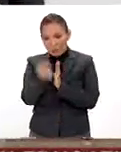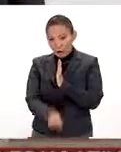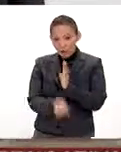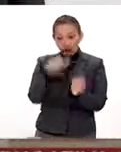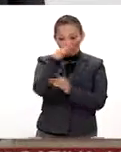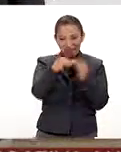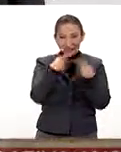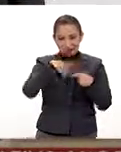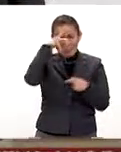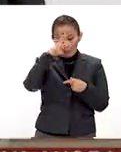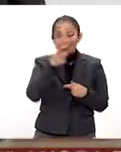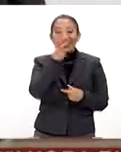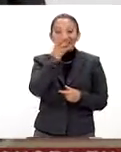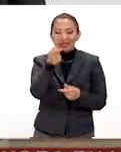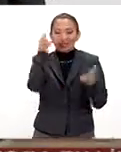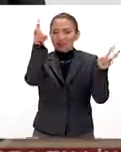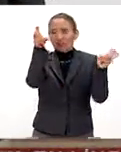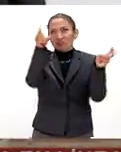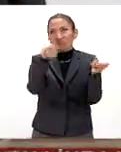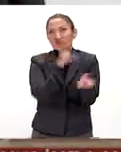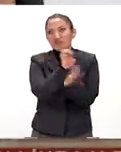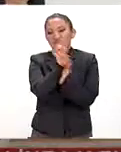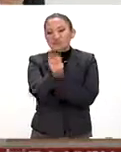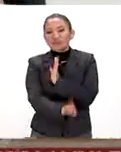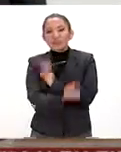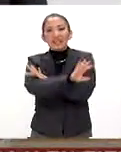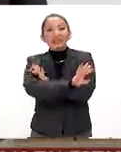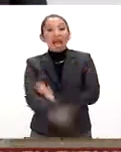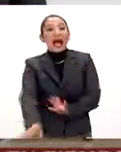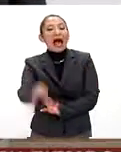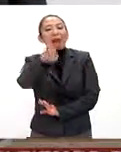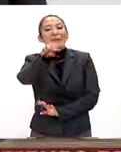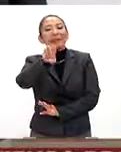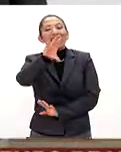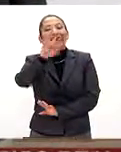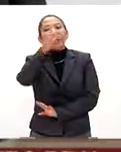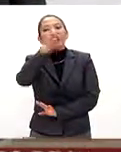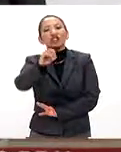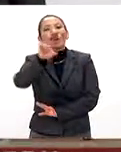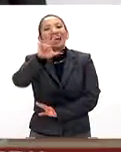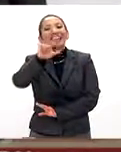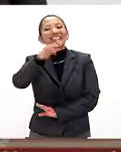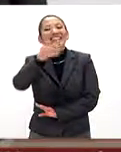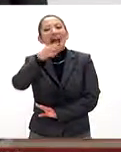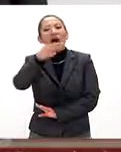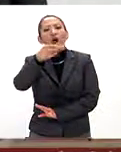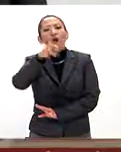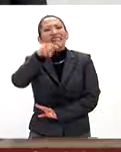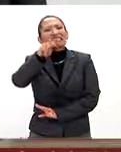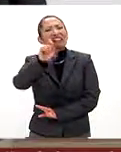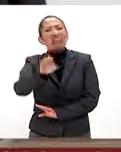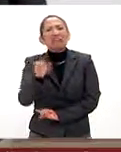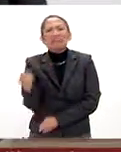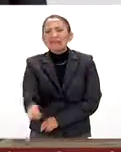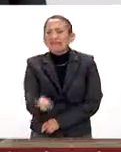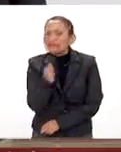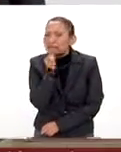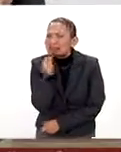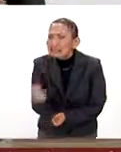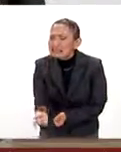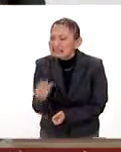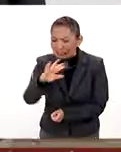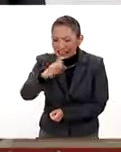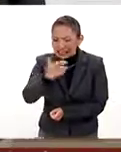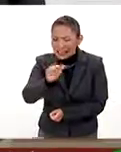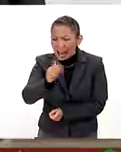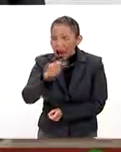todos los mexicanos hemos dicho en algún momento, ya me cayó el chahuizle. Lo que pocos saben es que, al ser el